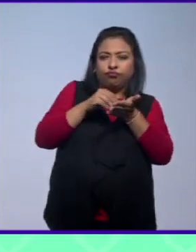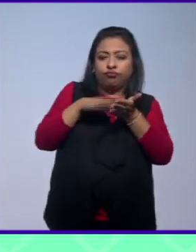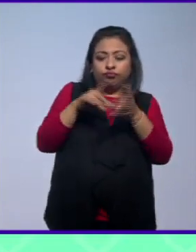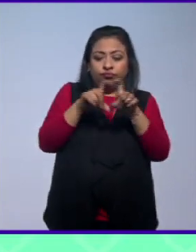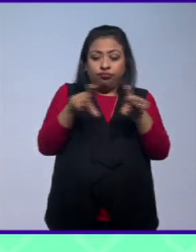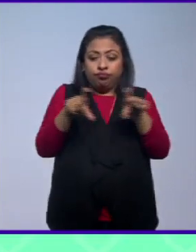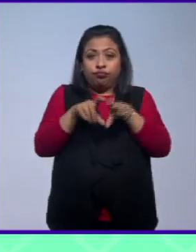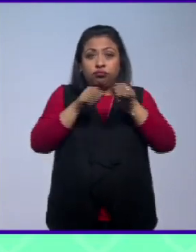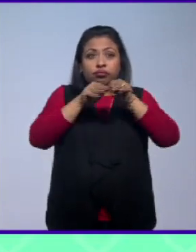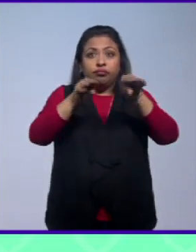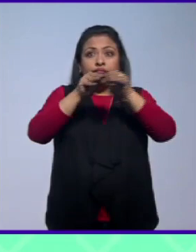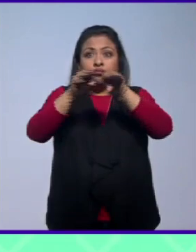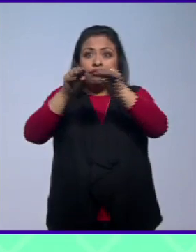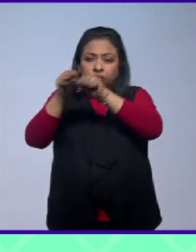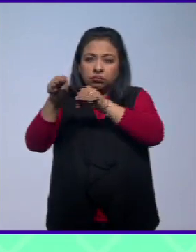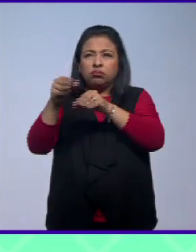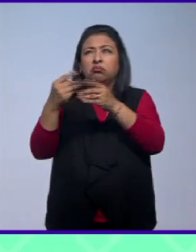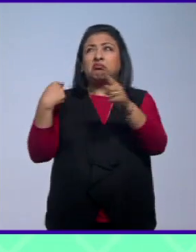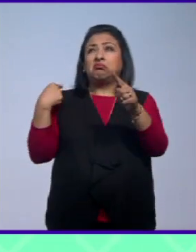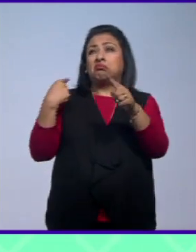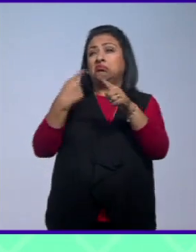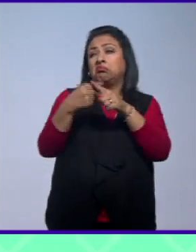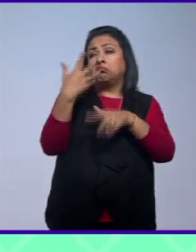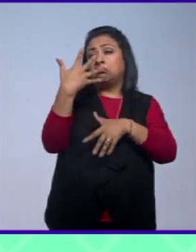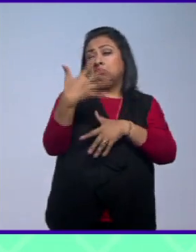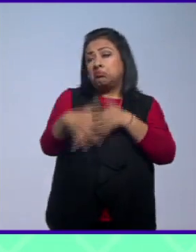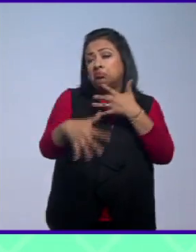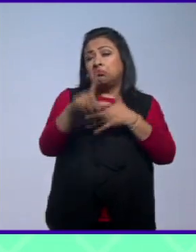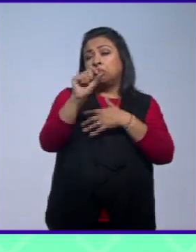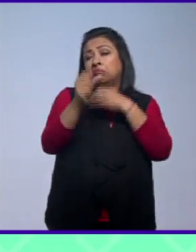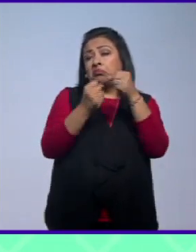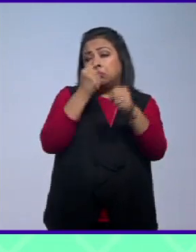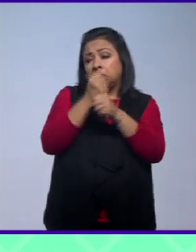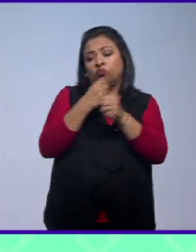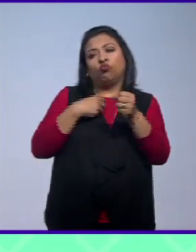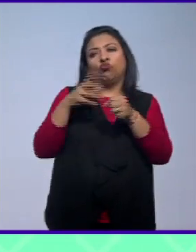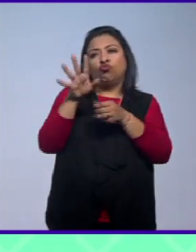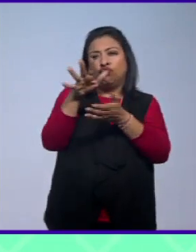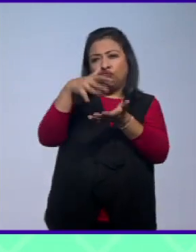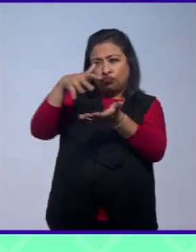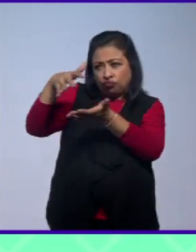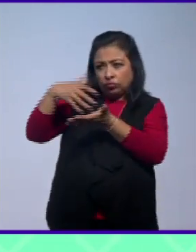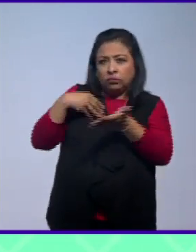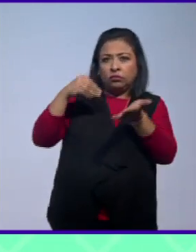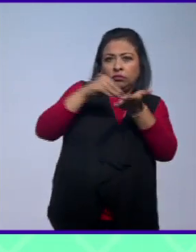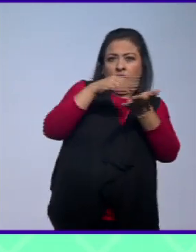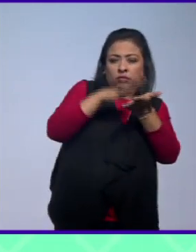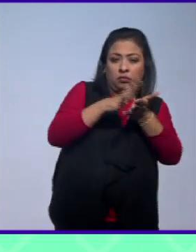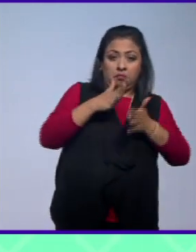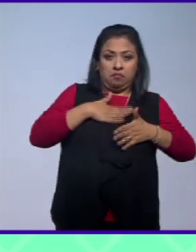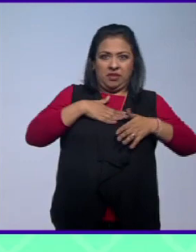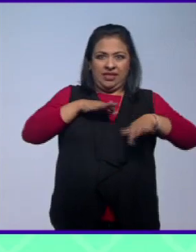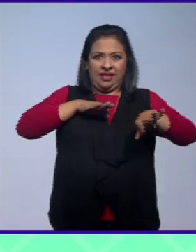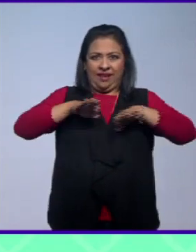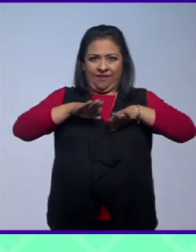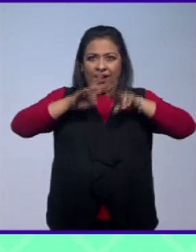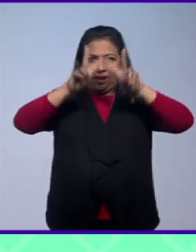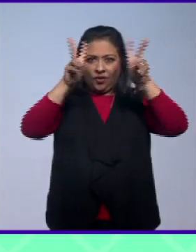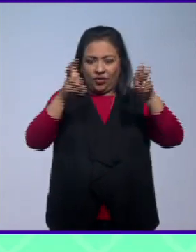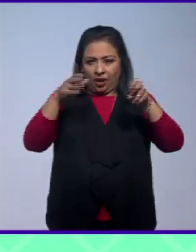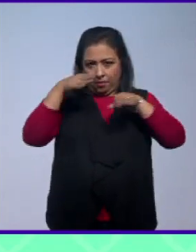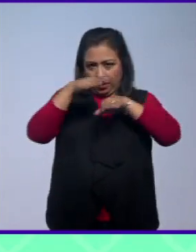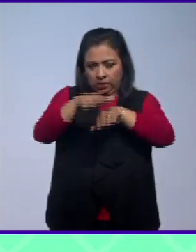que se han ido publicando durante 15-20 años de mi trabajo en un inicio